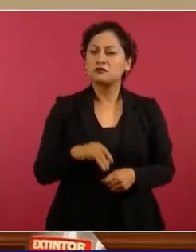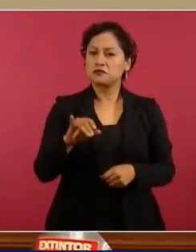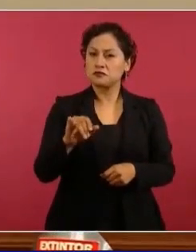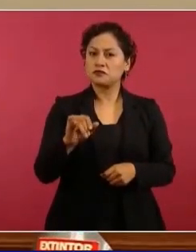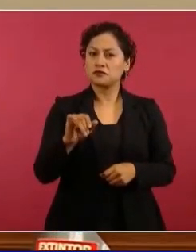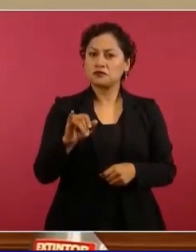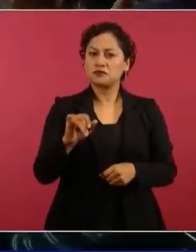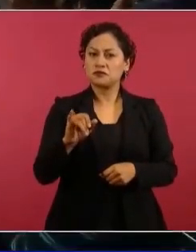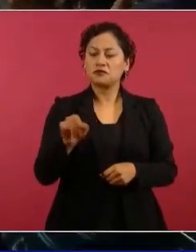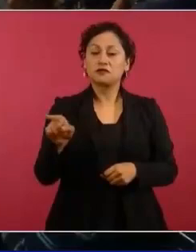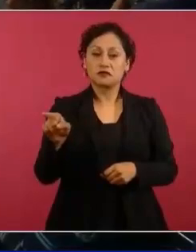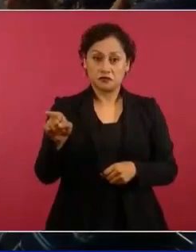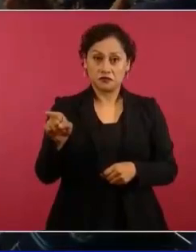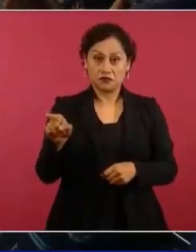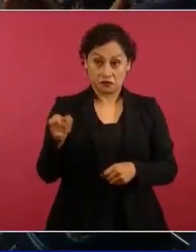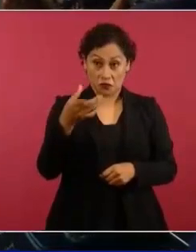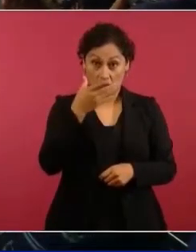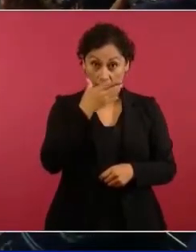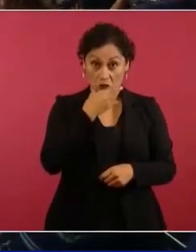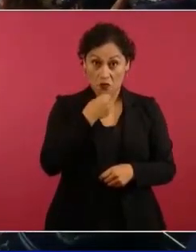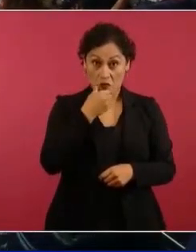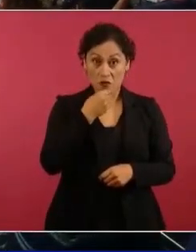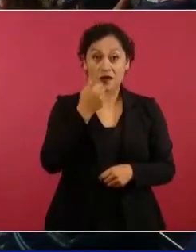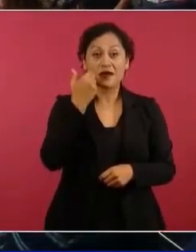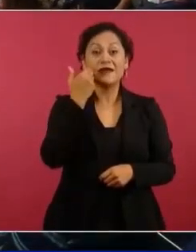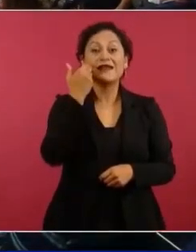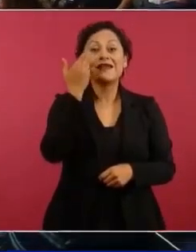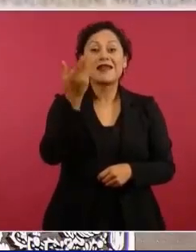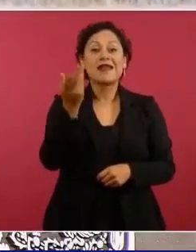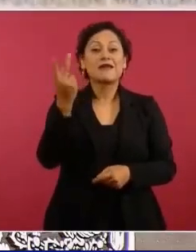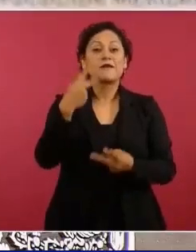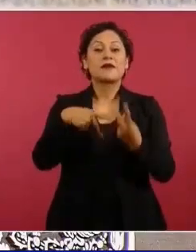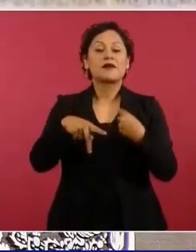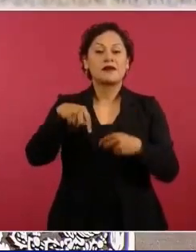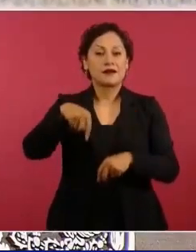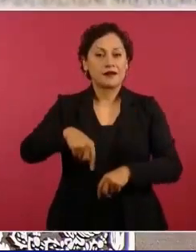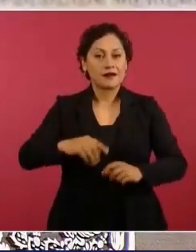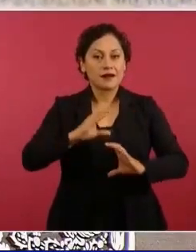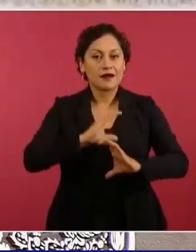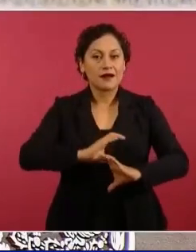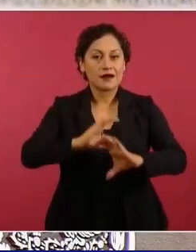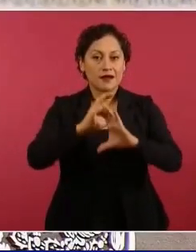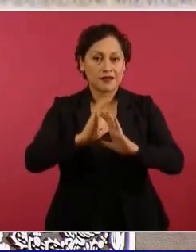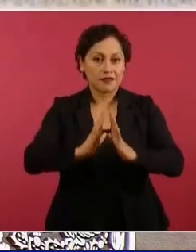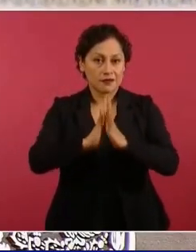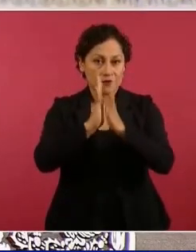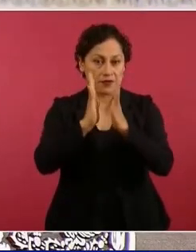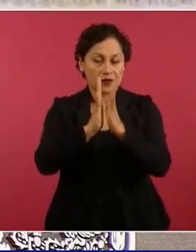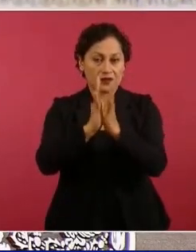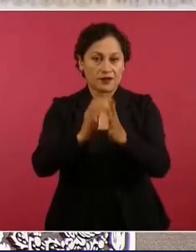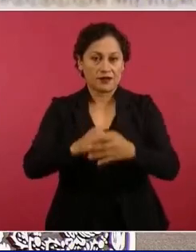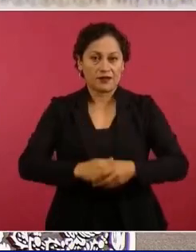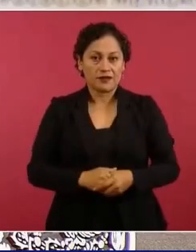quería también participar y